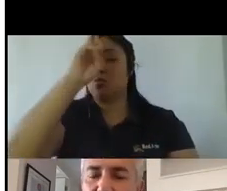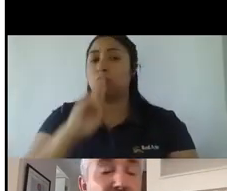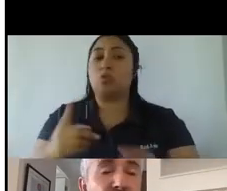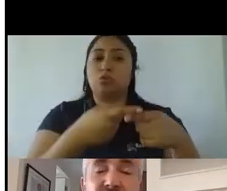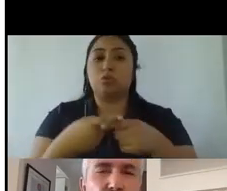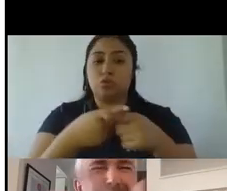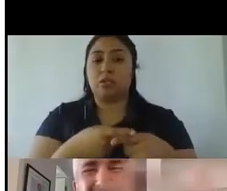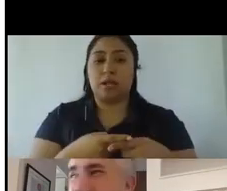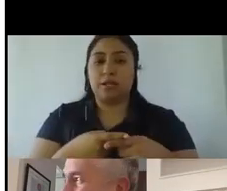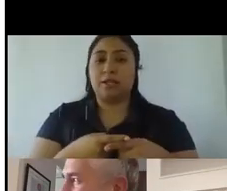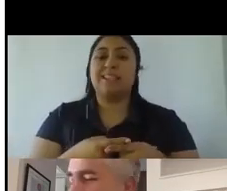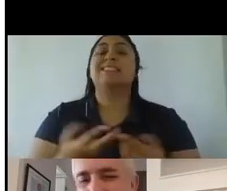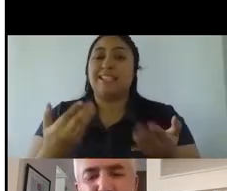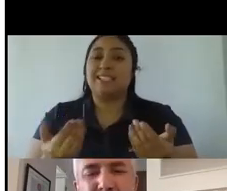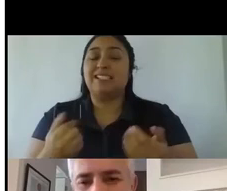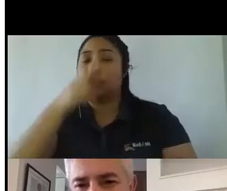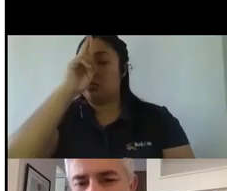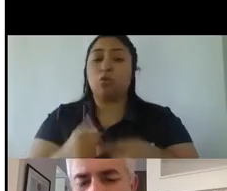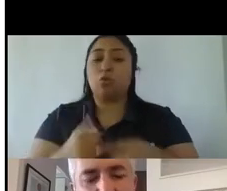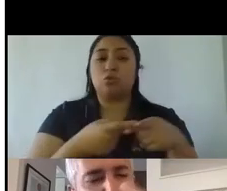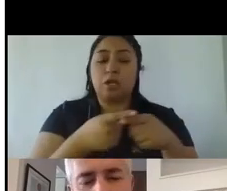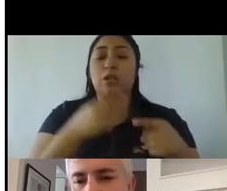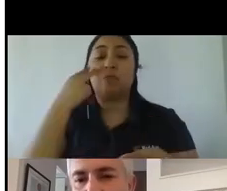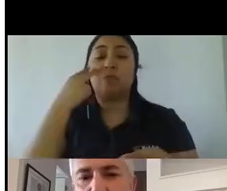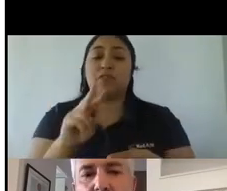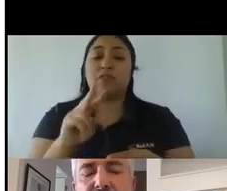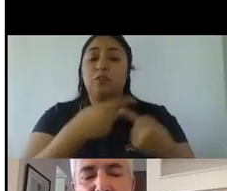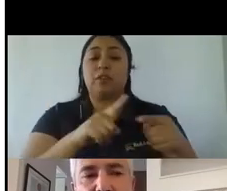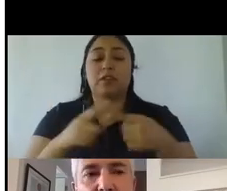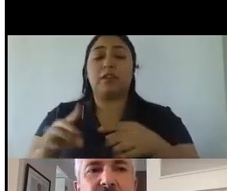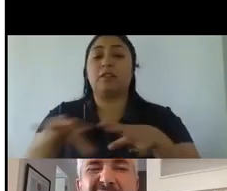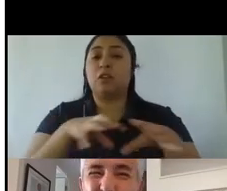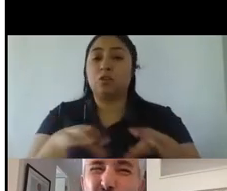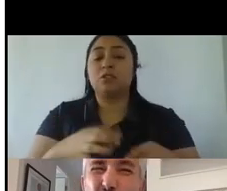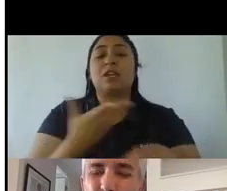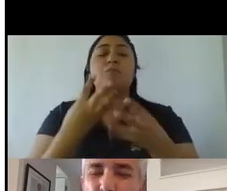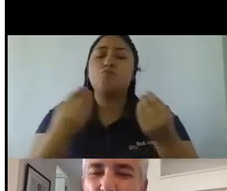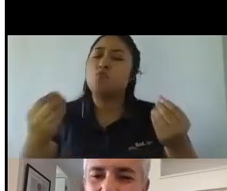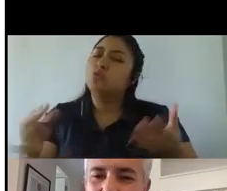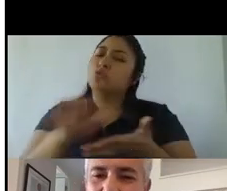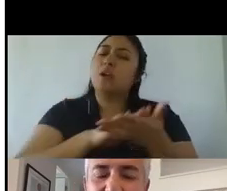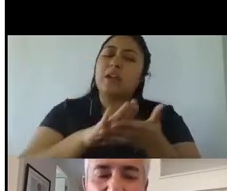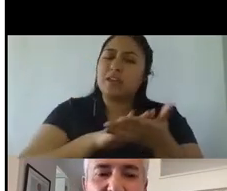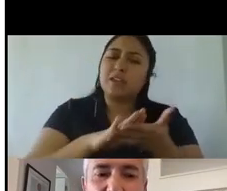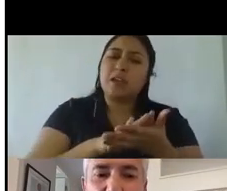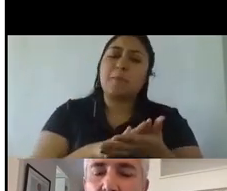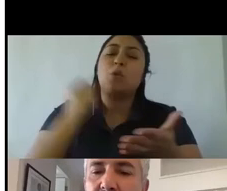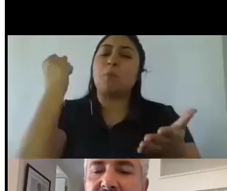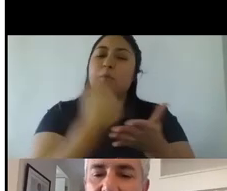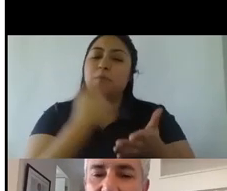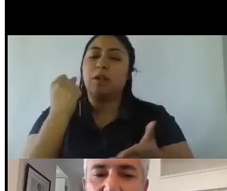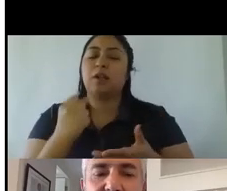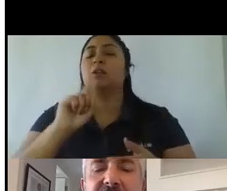rol social y lo hemos visto en distintas cosas pero en distintas cosas hay millones de ejemplos de marcas que no solo lo que hacen en el fondo